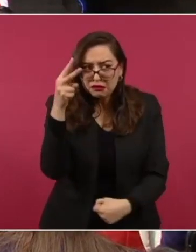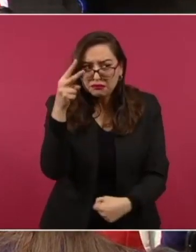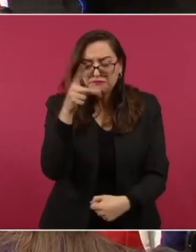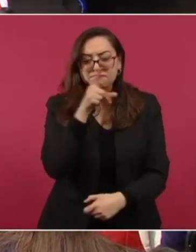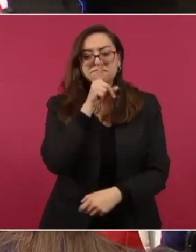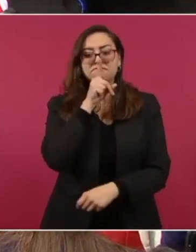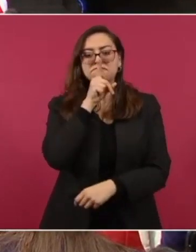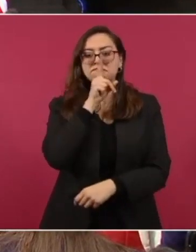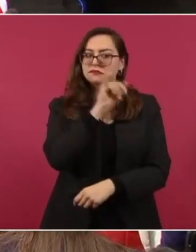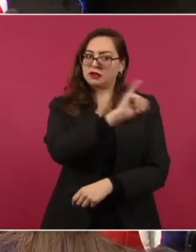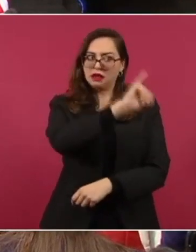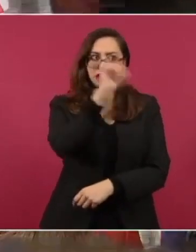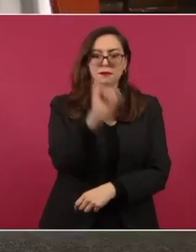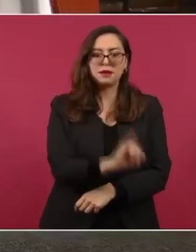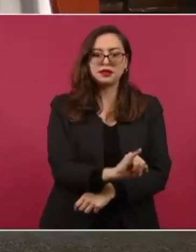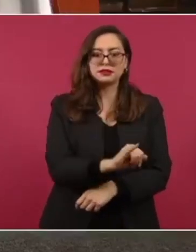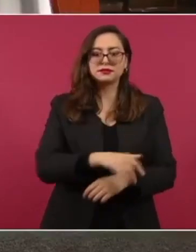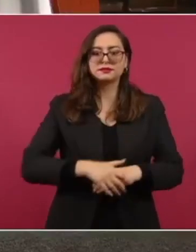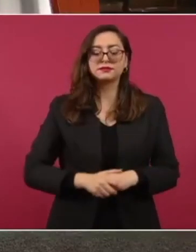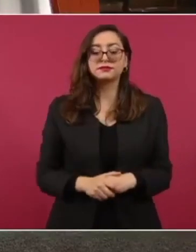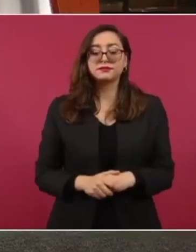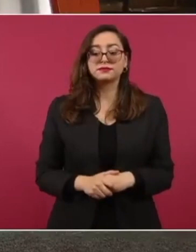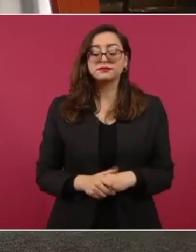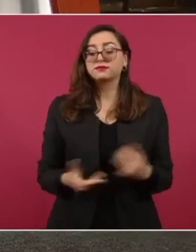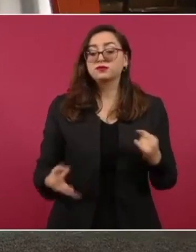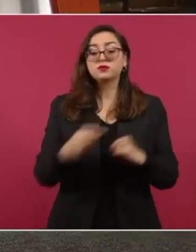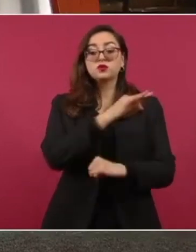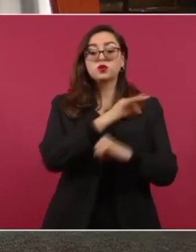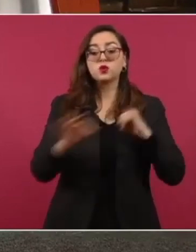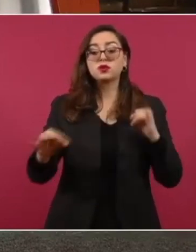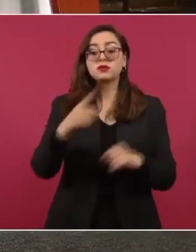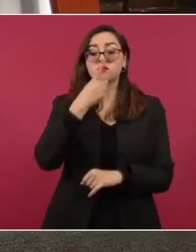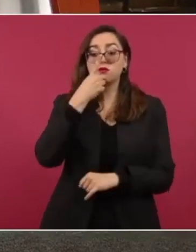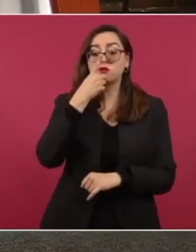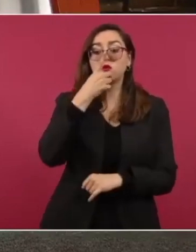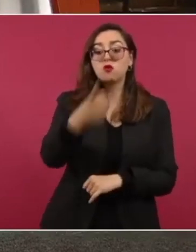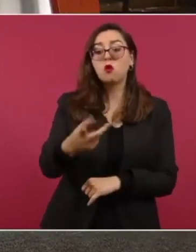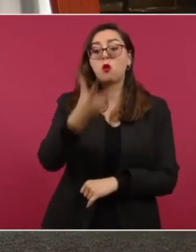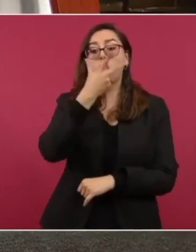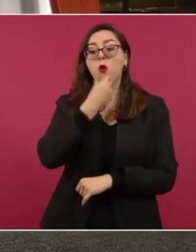Termino diciendo que mi maestro, el gran poeta Carlos Pellicer,